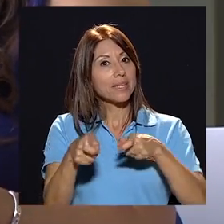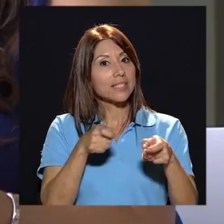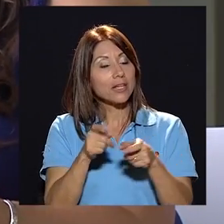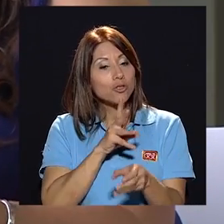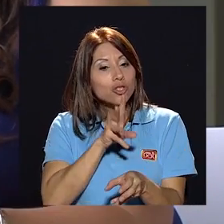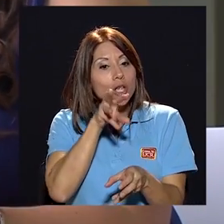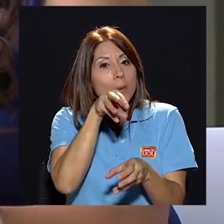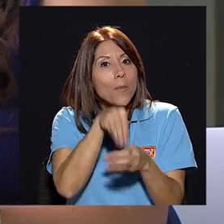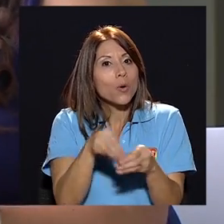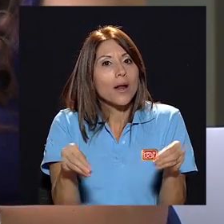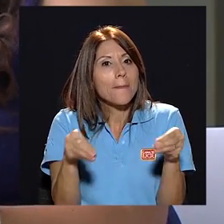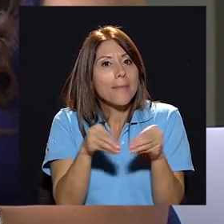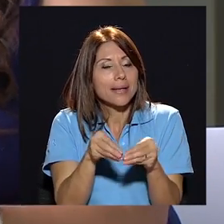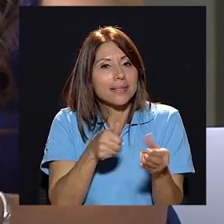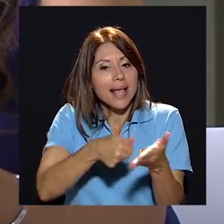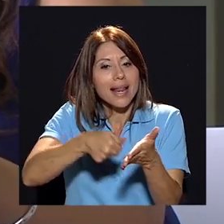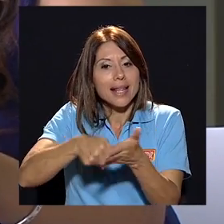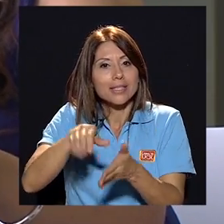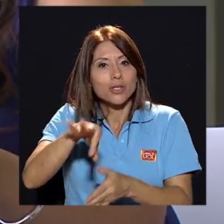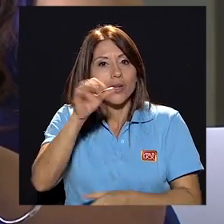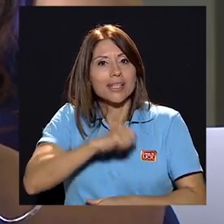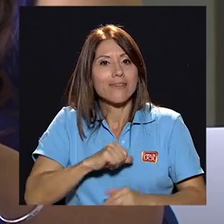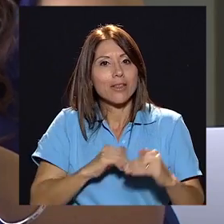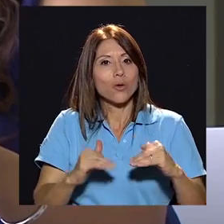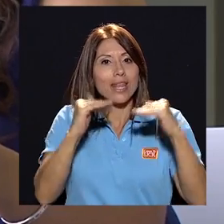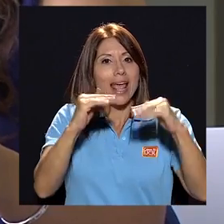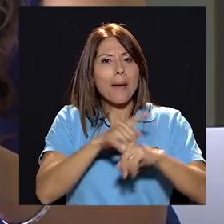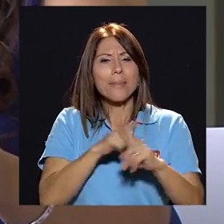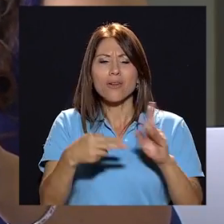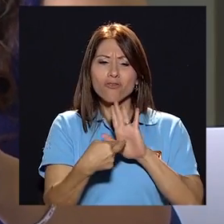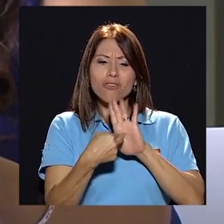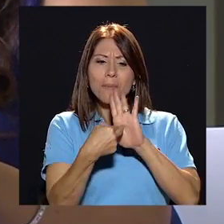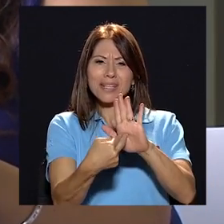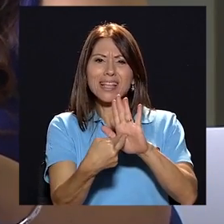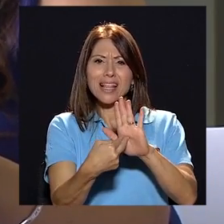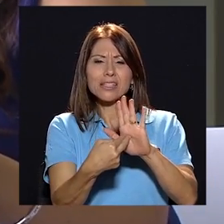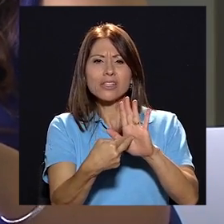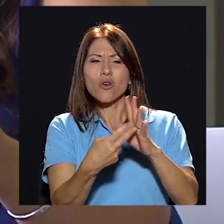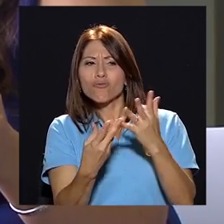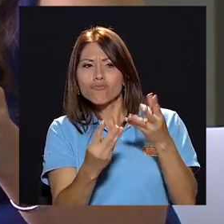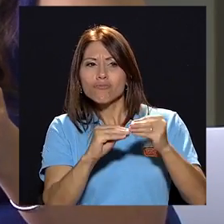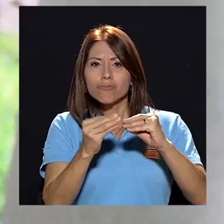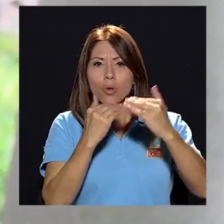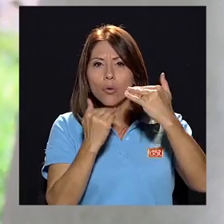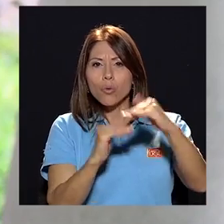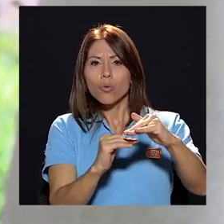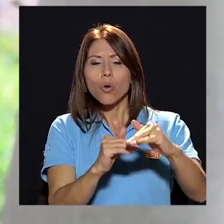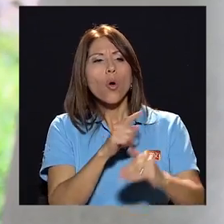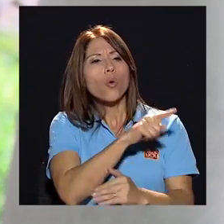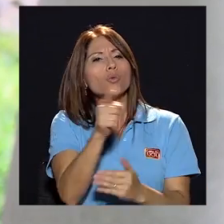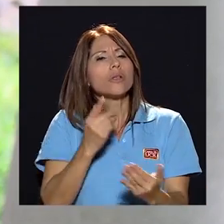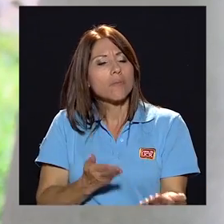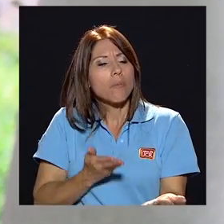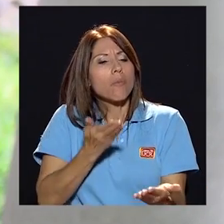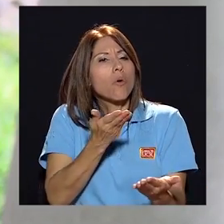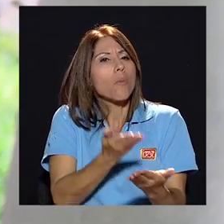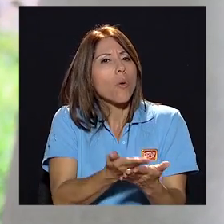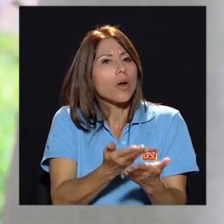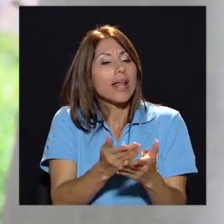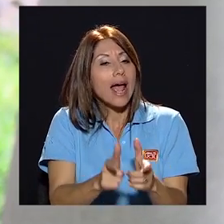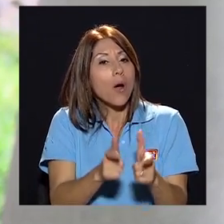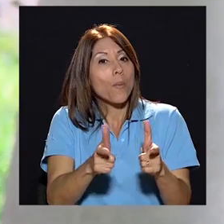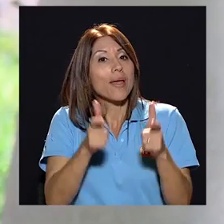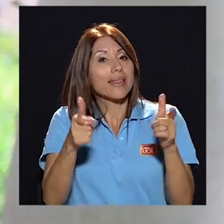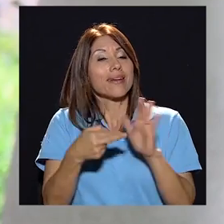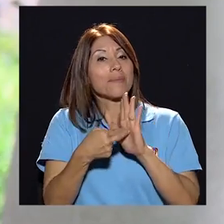cada vez se involucra más en las elecciones a rectoría sin embargo su representación aún es bastante restringida ¿cómo propone usted que se